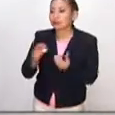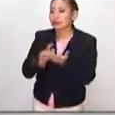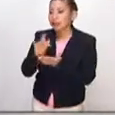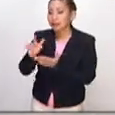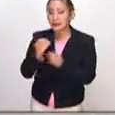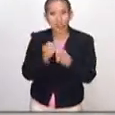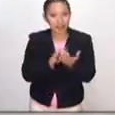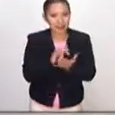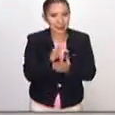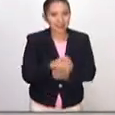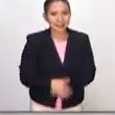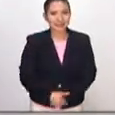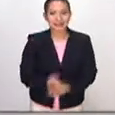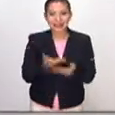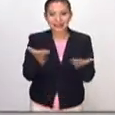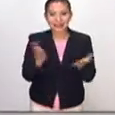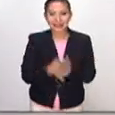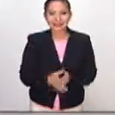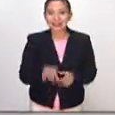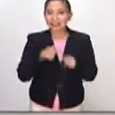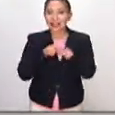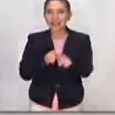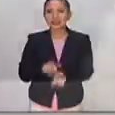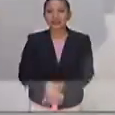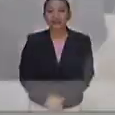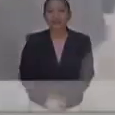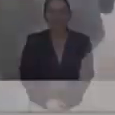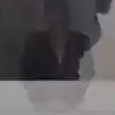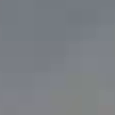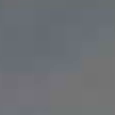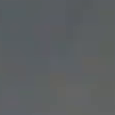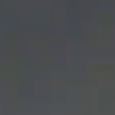Pues muchísimas gracias, Muchas gracias a ustedes. Y seguimos aquí.